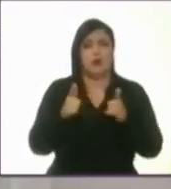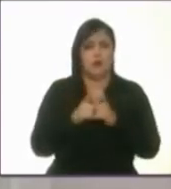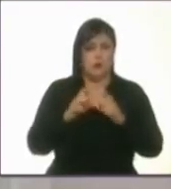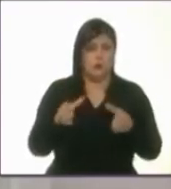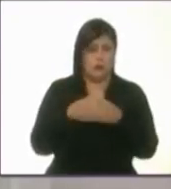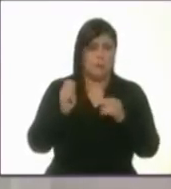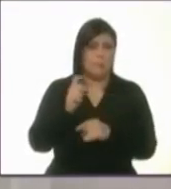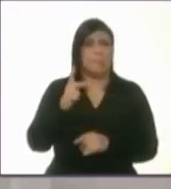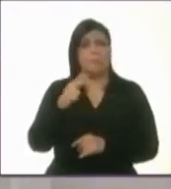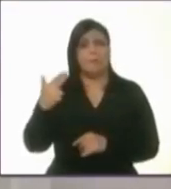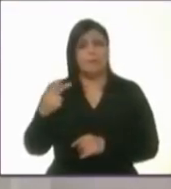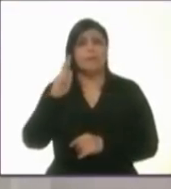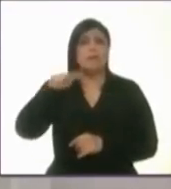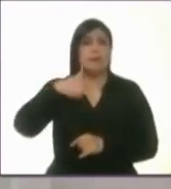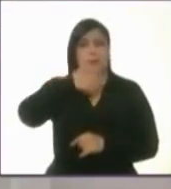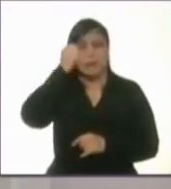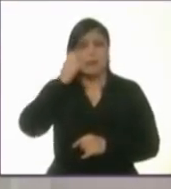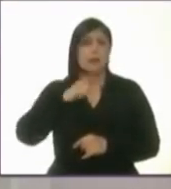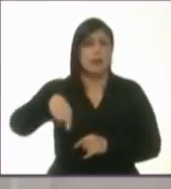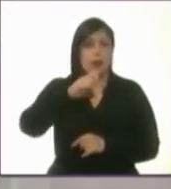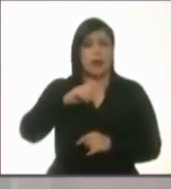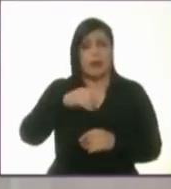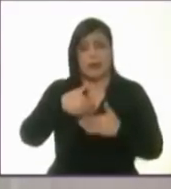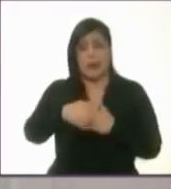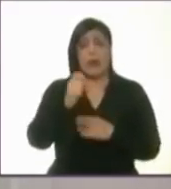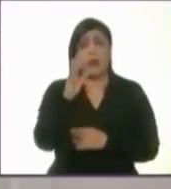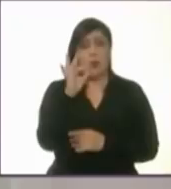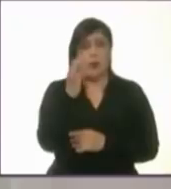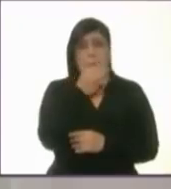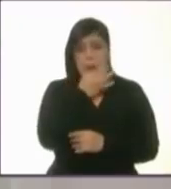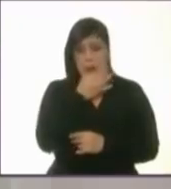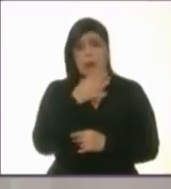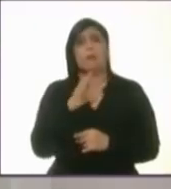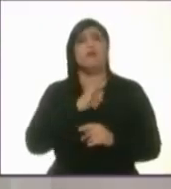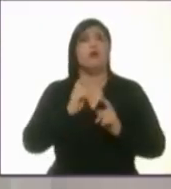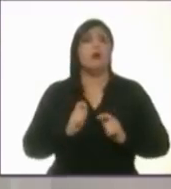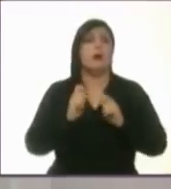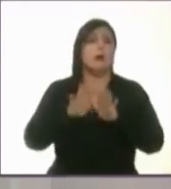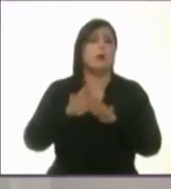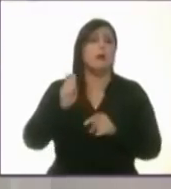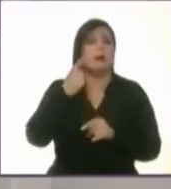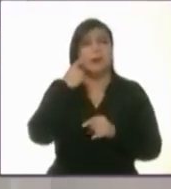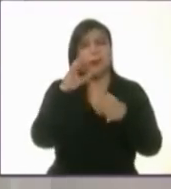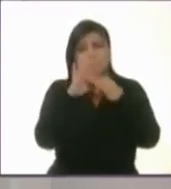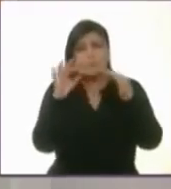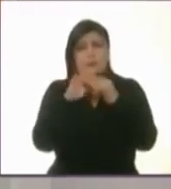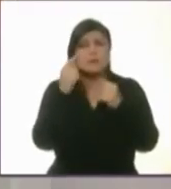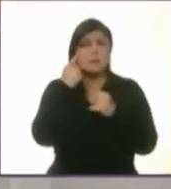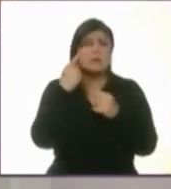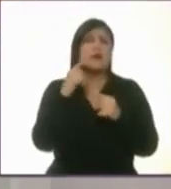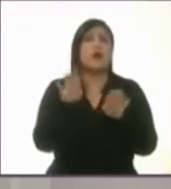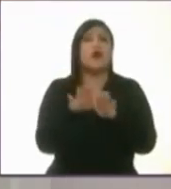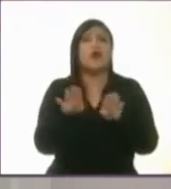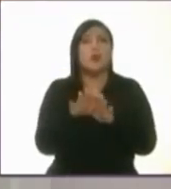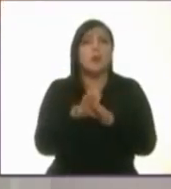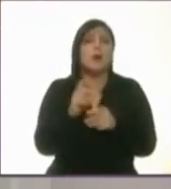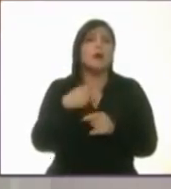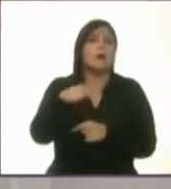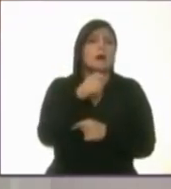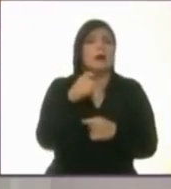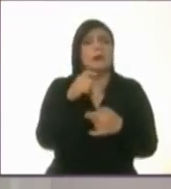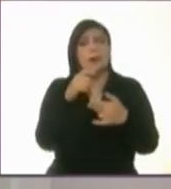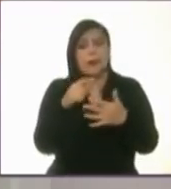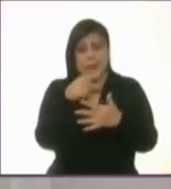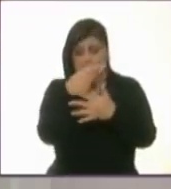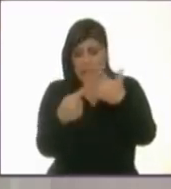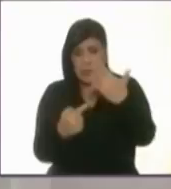Candidatos, candidatas, los siguientes 40 minutos los vamos a dedicar a escuchar una explicación de cómo van a dar forma a las